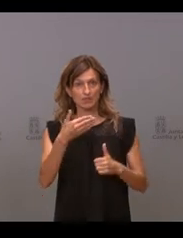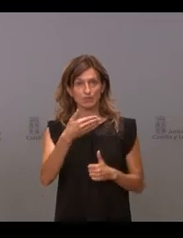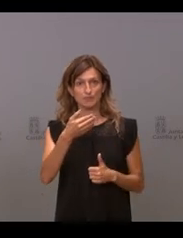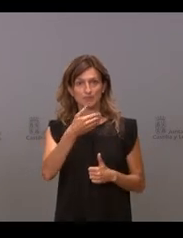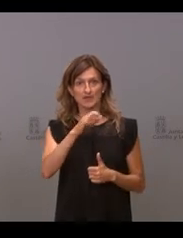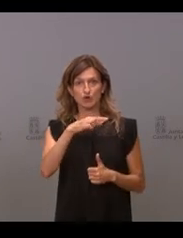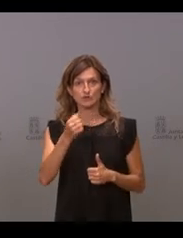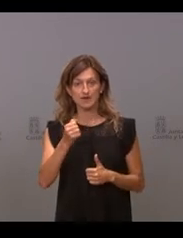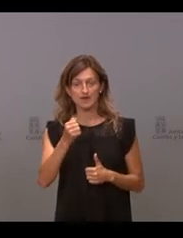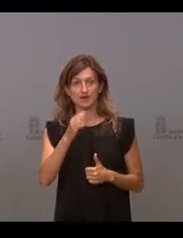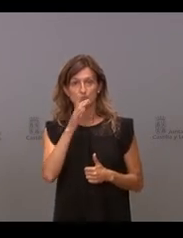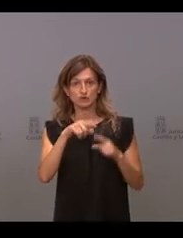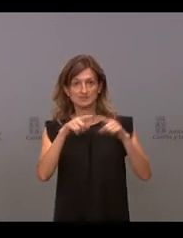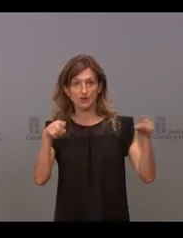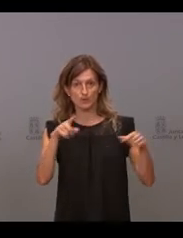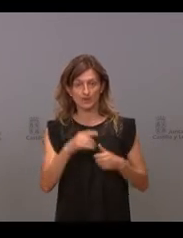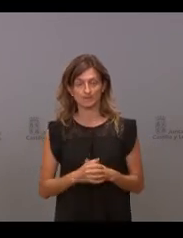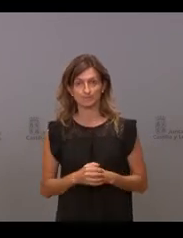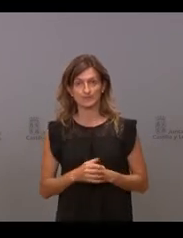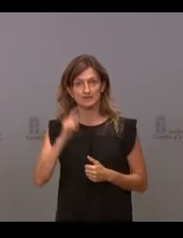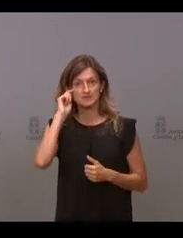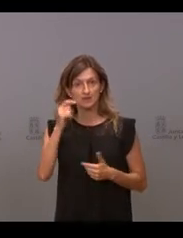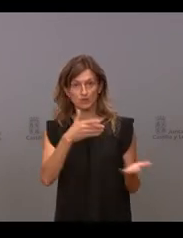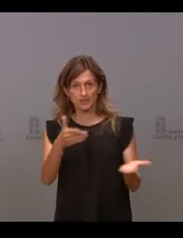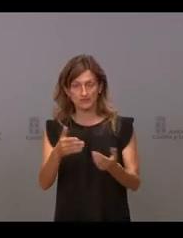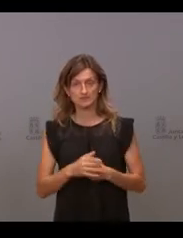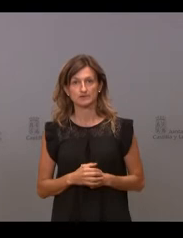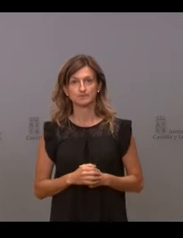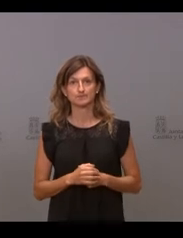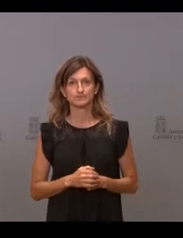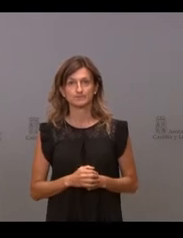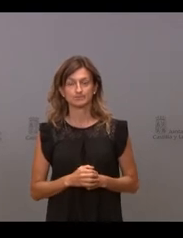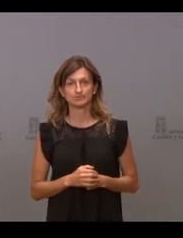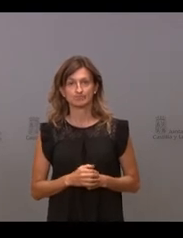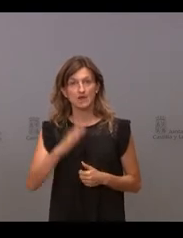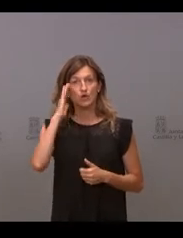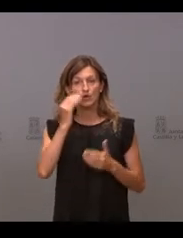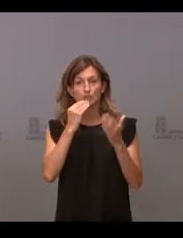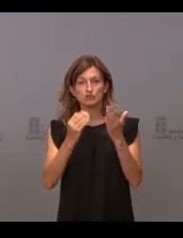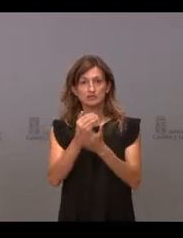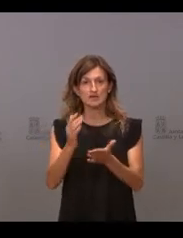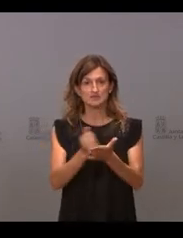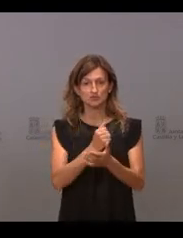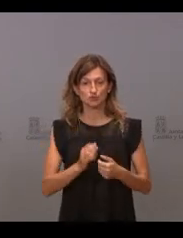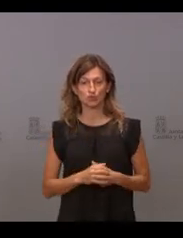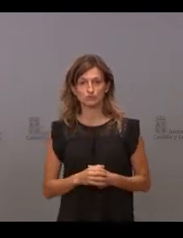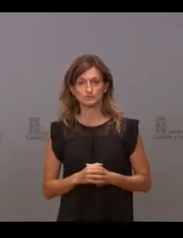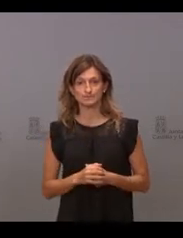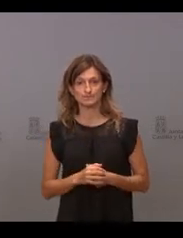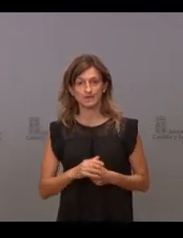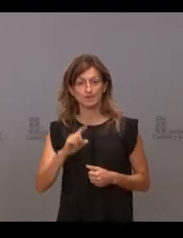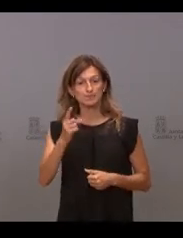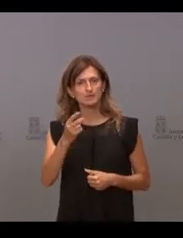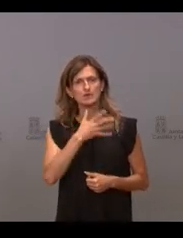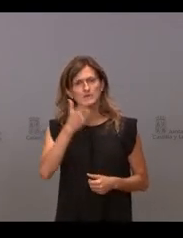Rincón, desde Segovia, Udaz. Un saludo, Begoña, adelante. Hola, muy buenos días a todos. Lo primero, conocer los